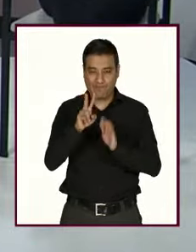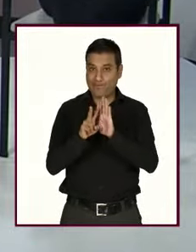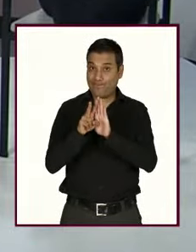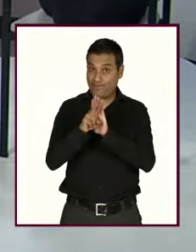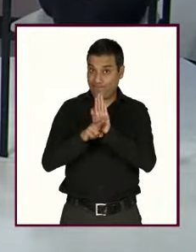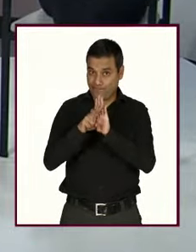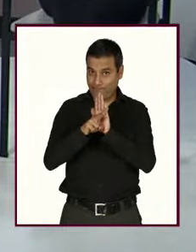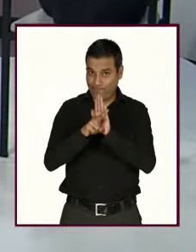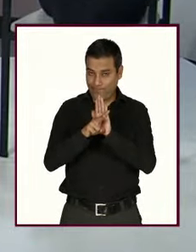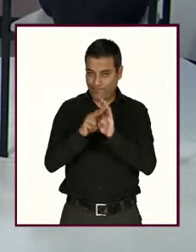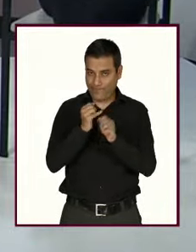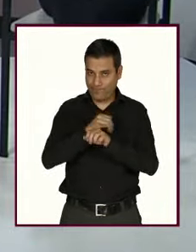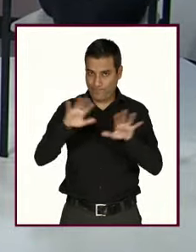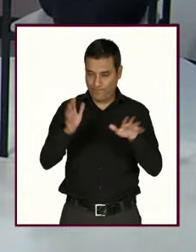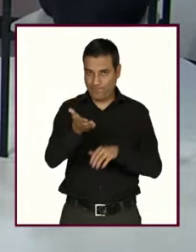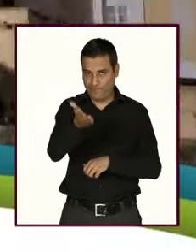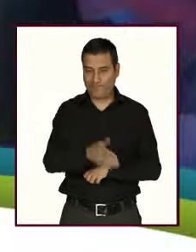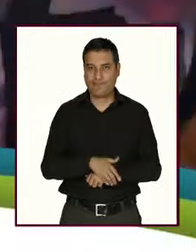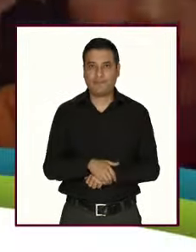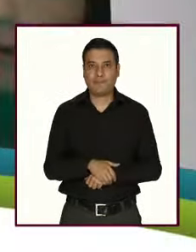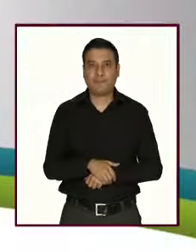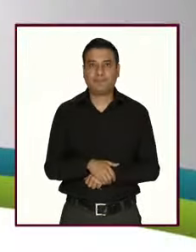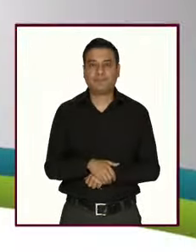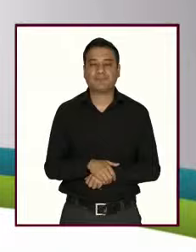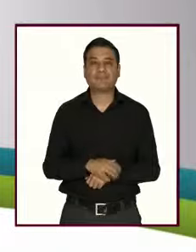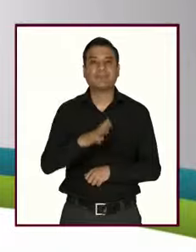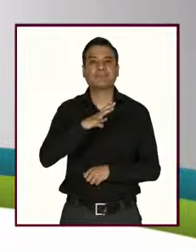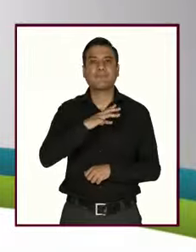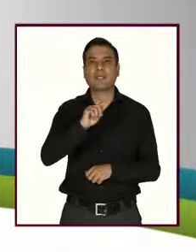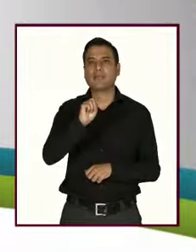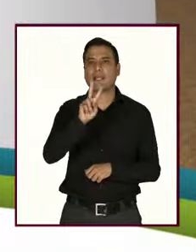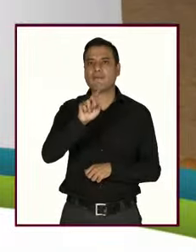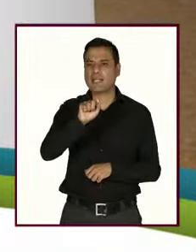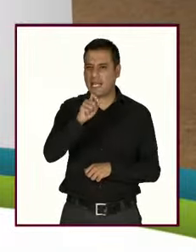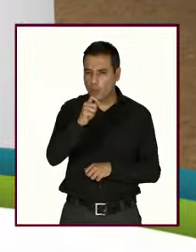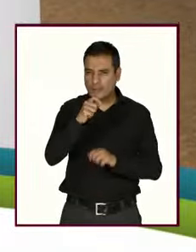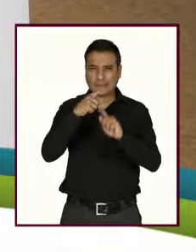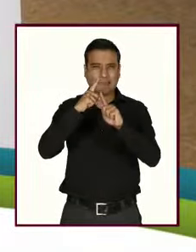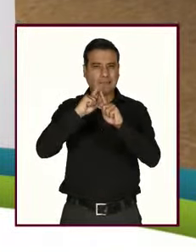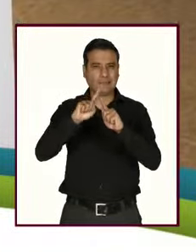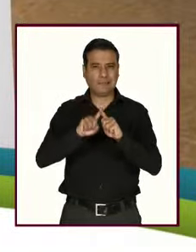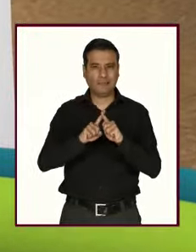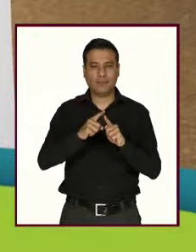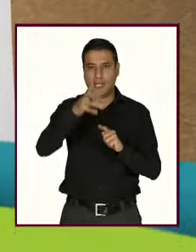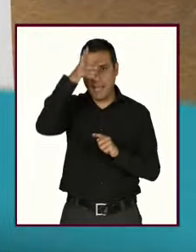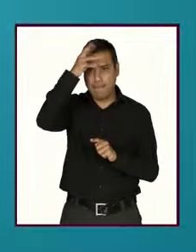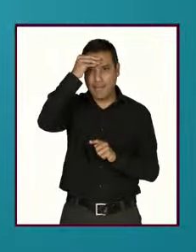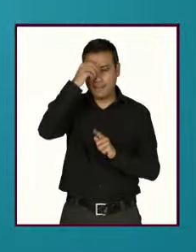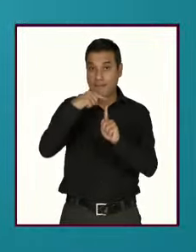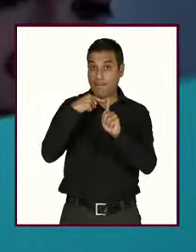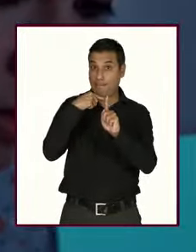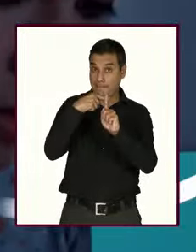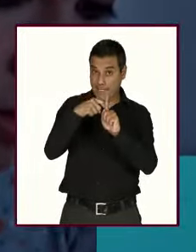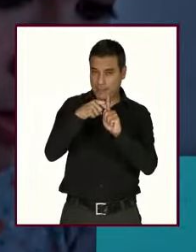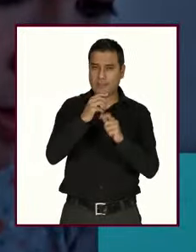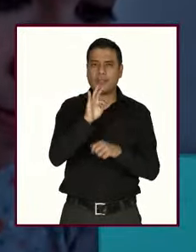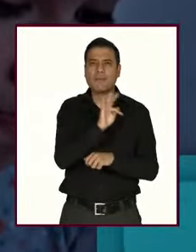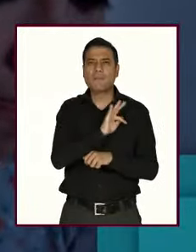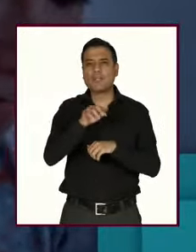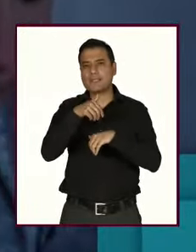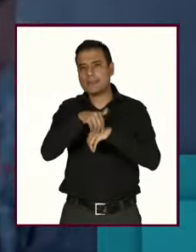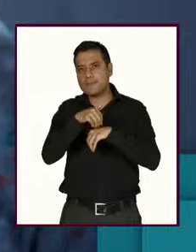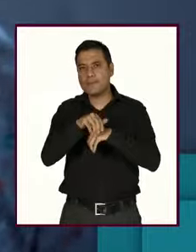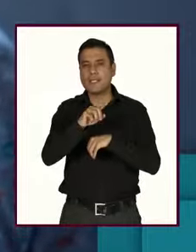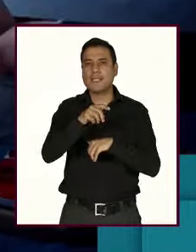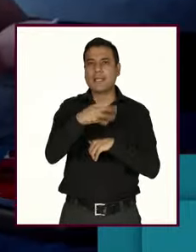siguiente información conoce los canales de televisión por donde se transmite Aprende Más nos puede sintonizar en